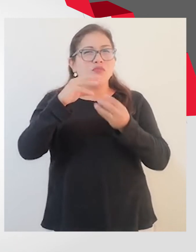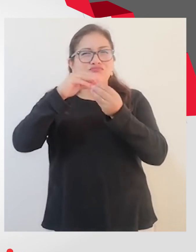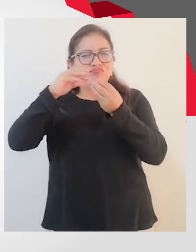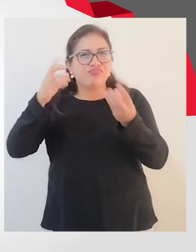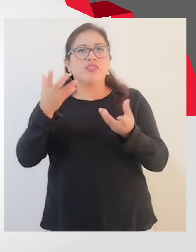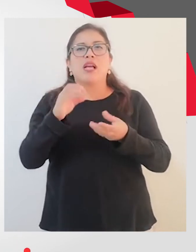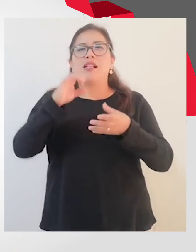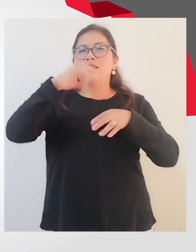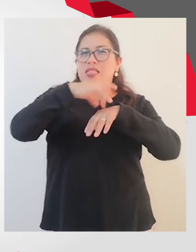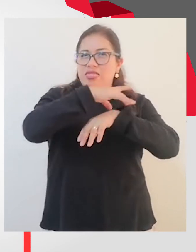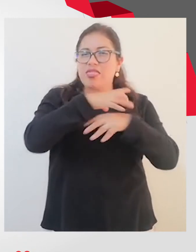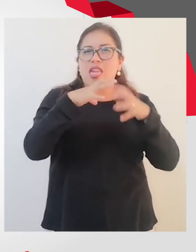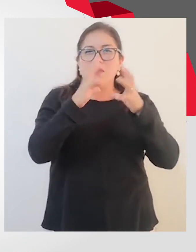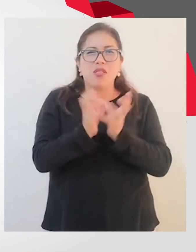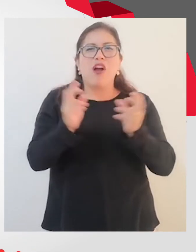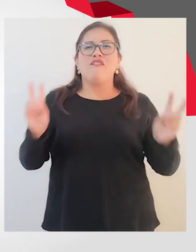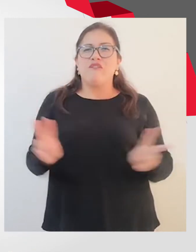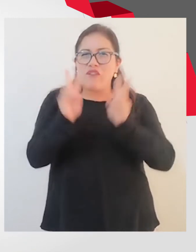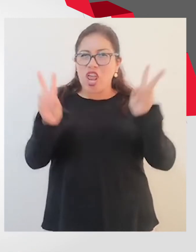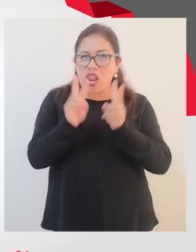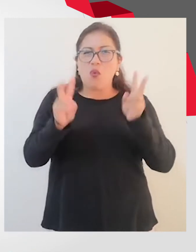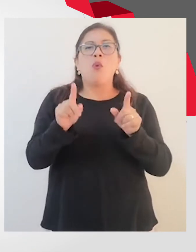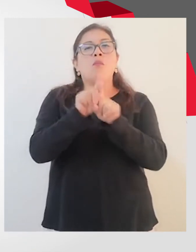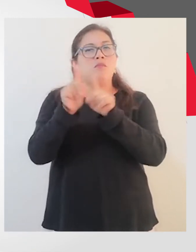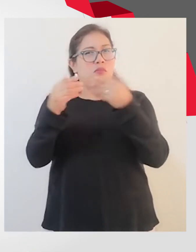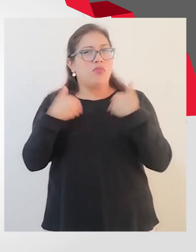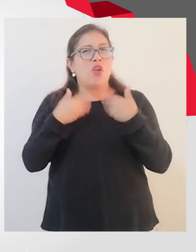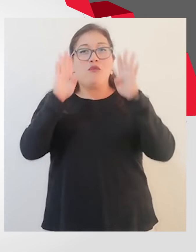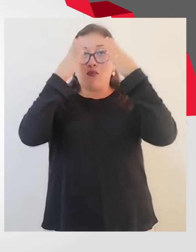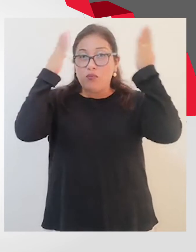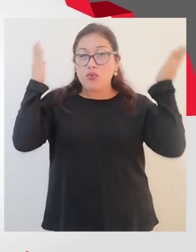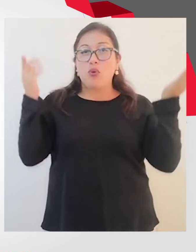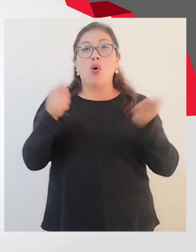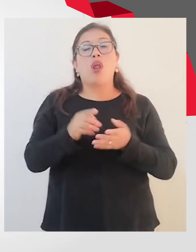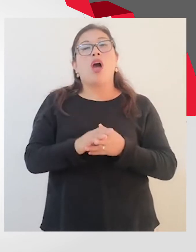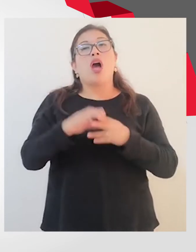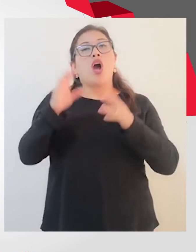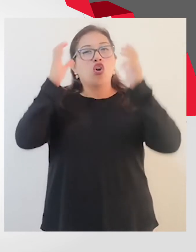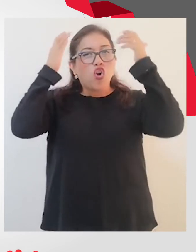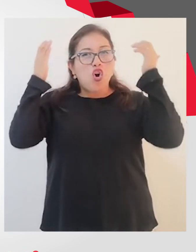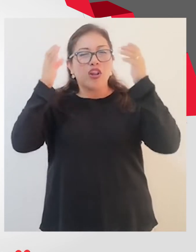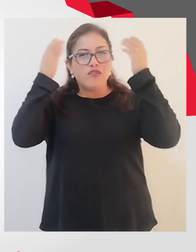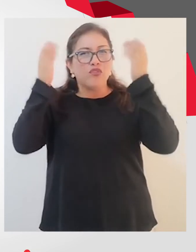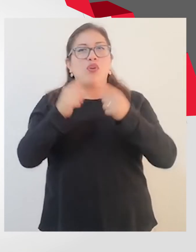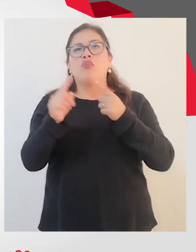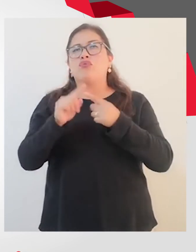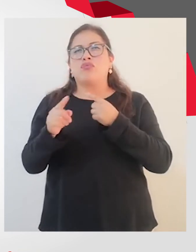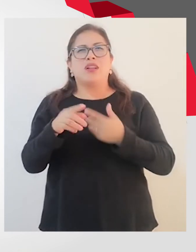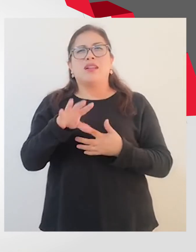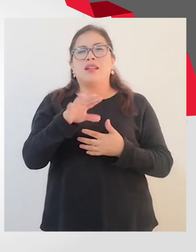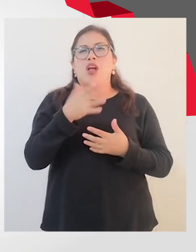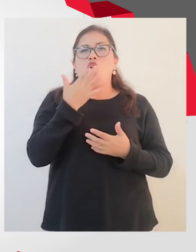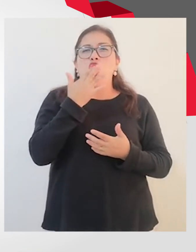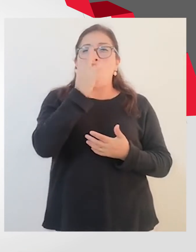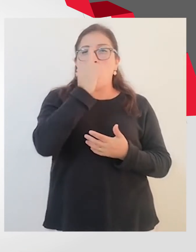moras, arándanos, sandía, melón. Y también hay verduras que lo contienen, como el brócoli, colis de brusela, coliflor, los